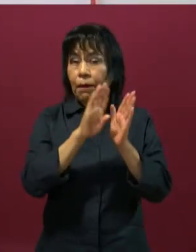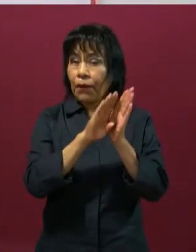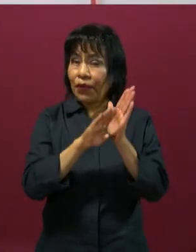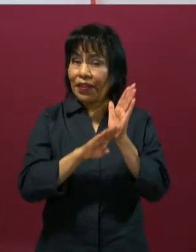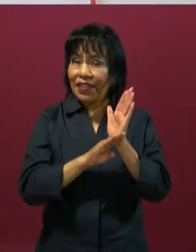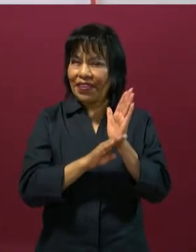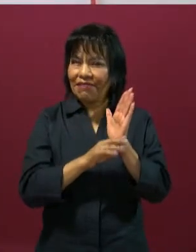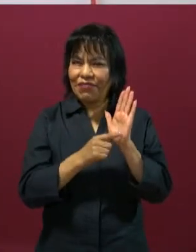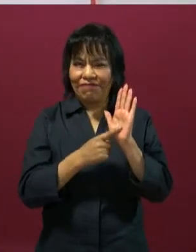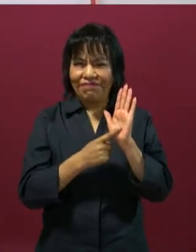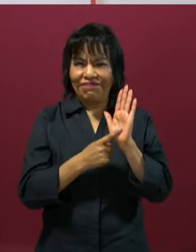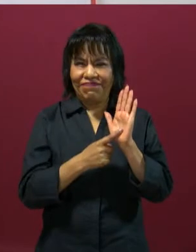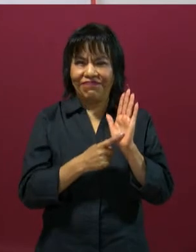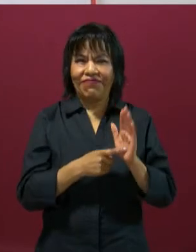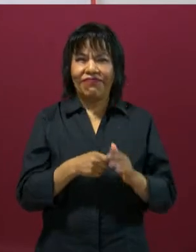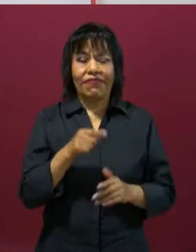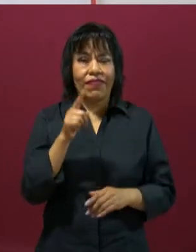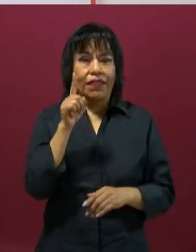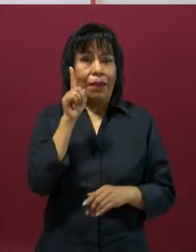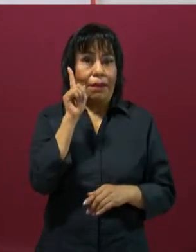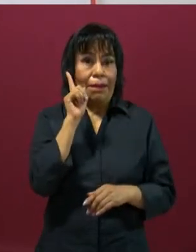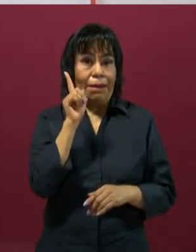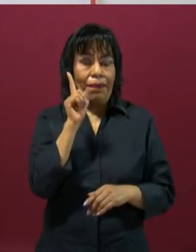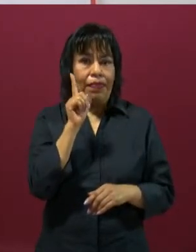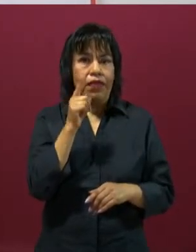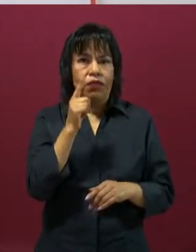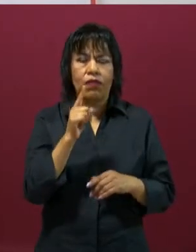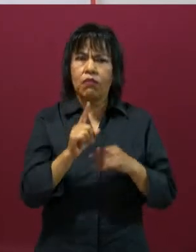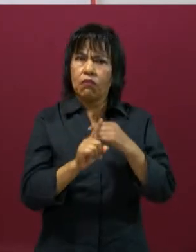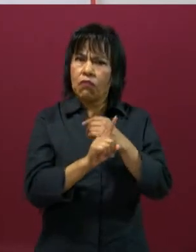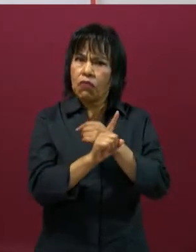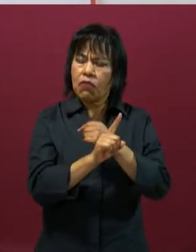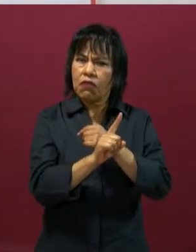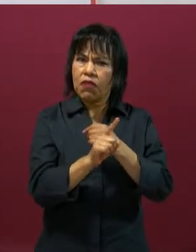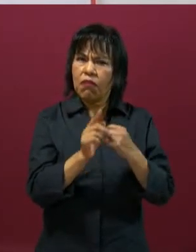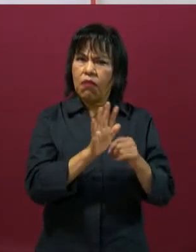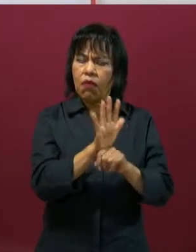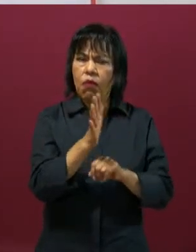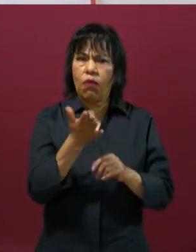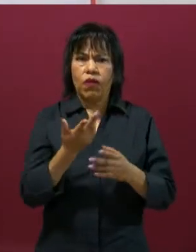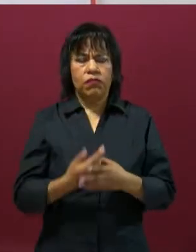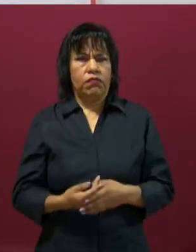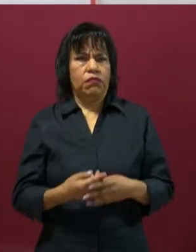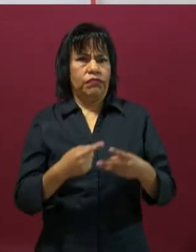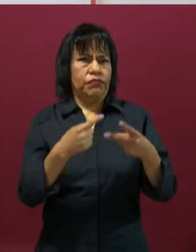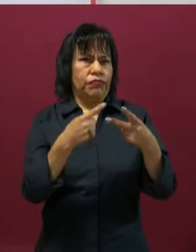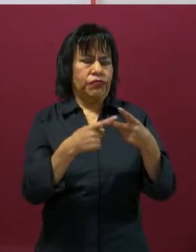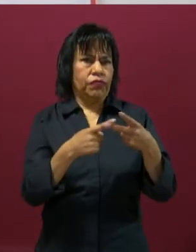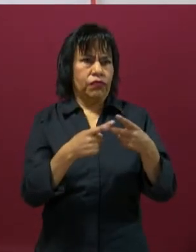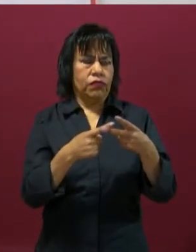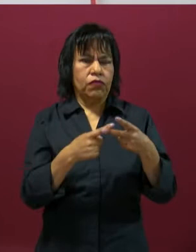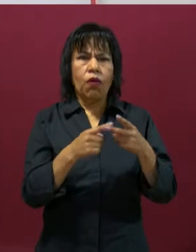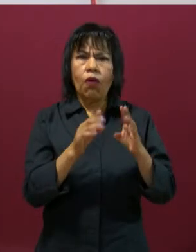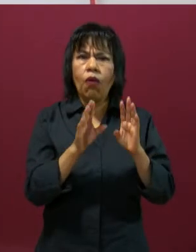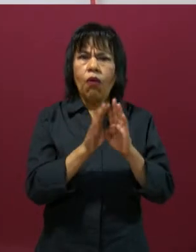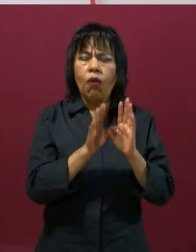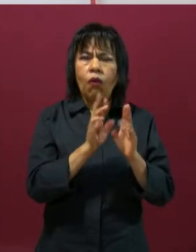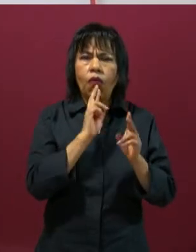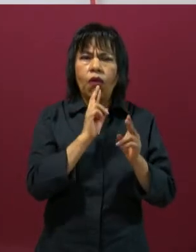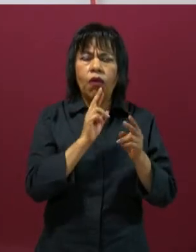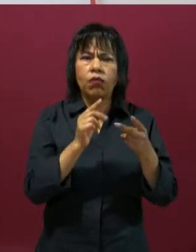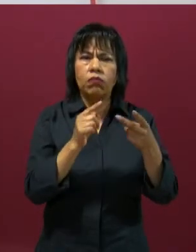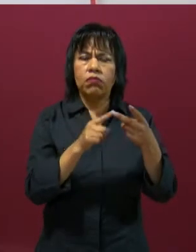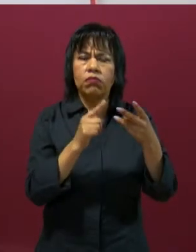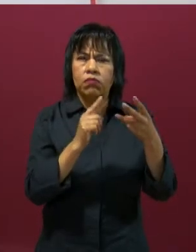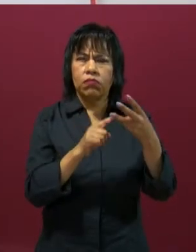Primero vamos a poner uno, el problema, dos, reacción que tuve, tres,